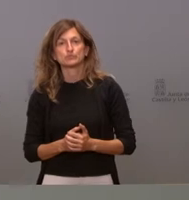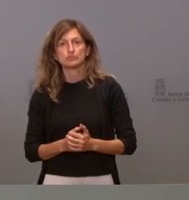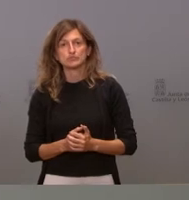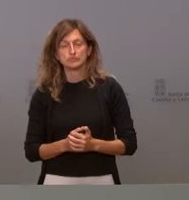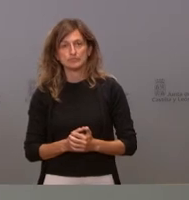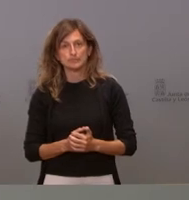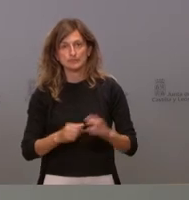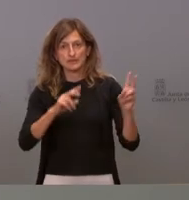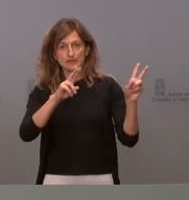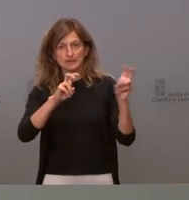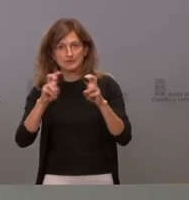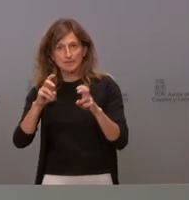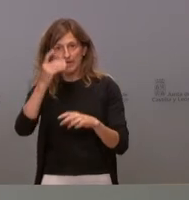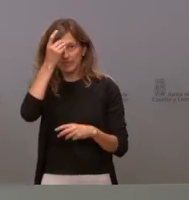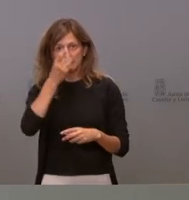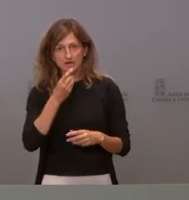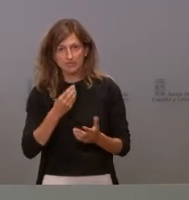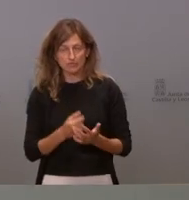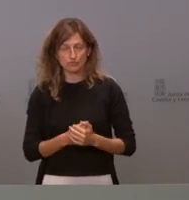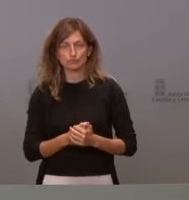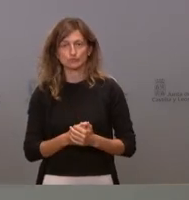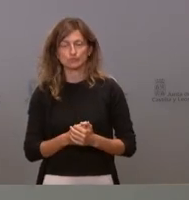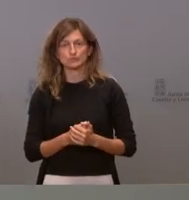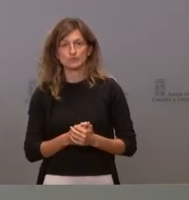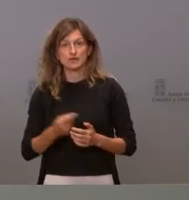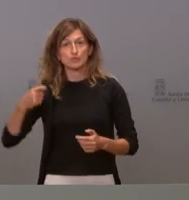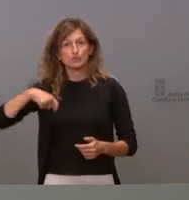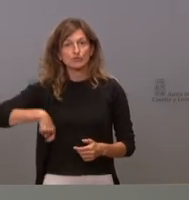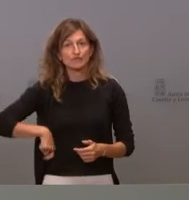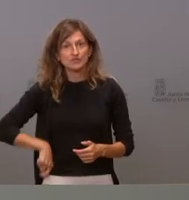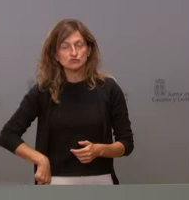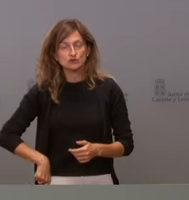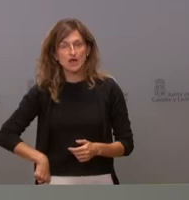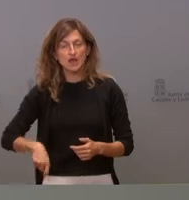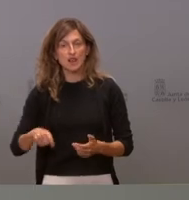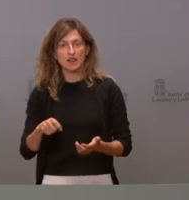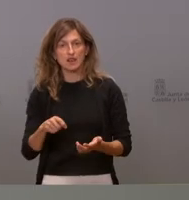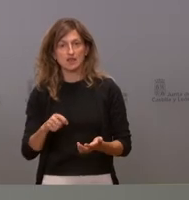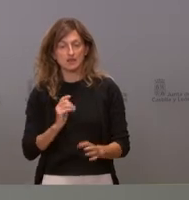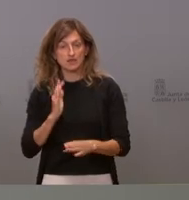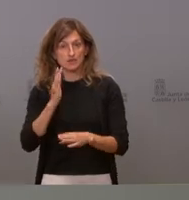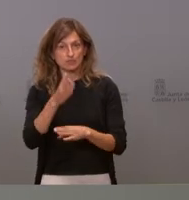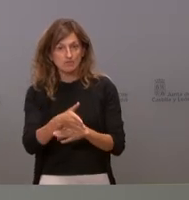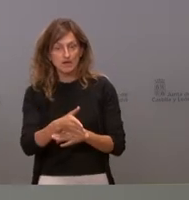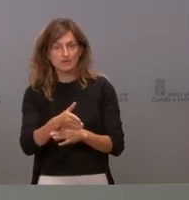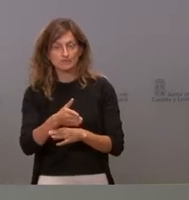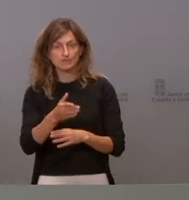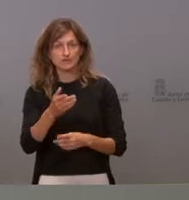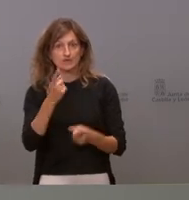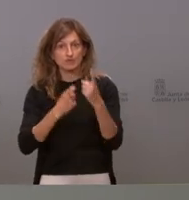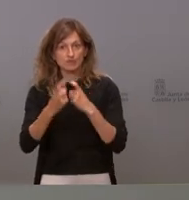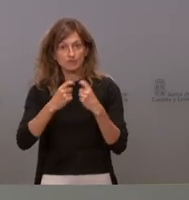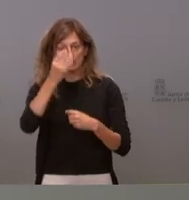el tema de la digitalización y que el profesional sea el profesional el que lleva la informatización